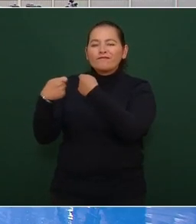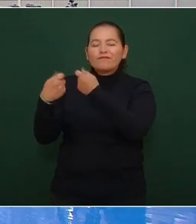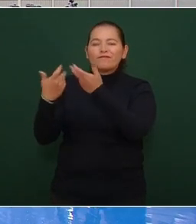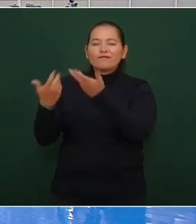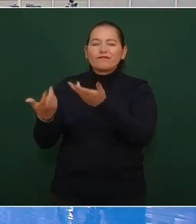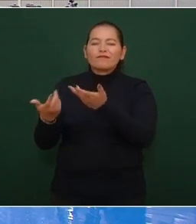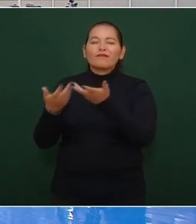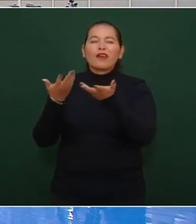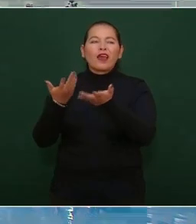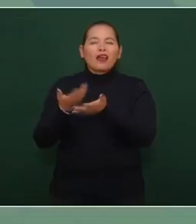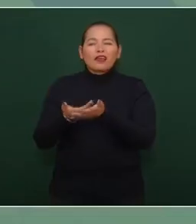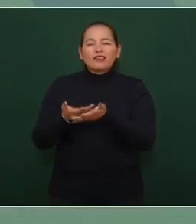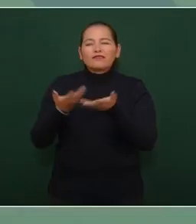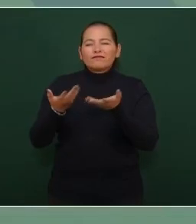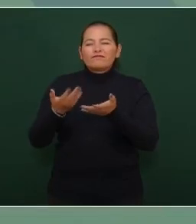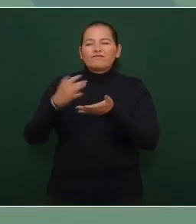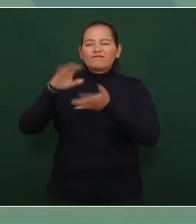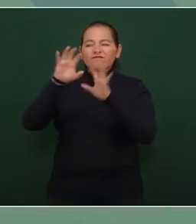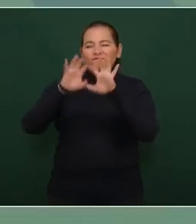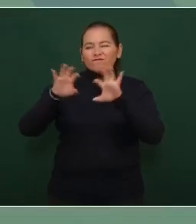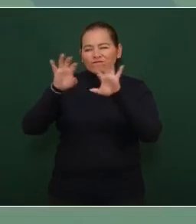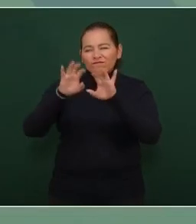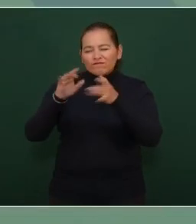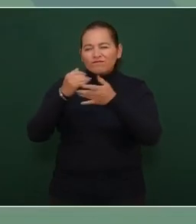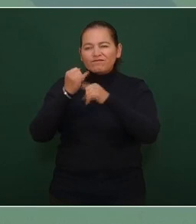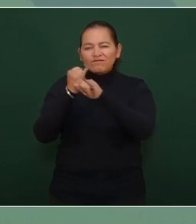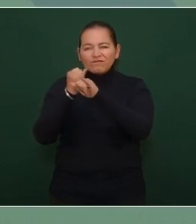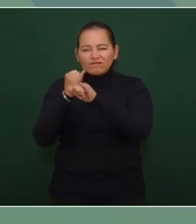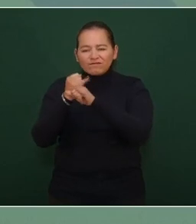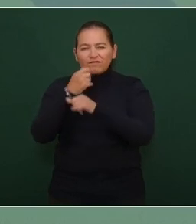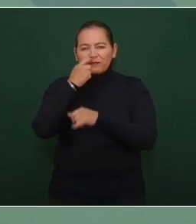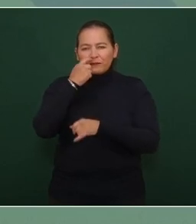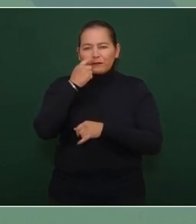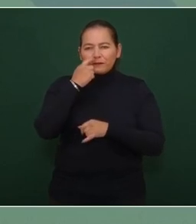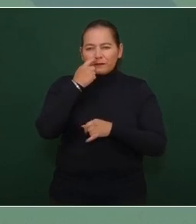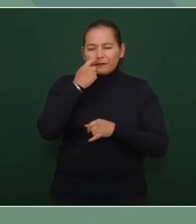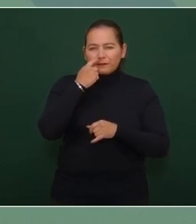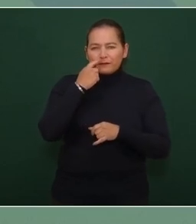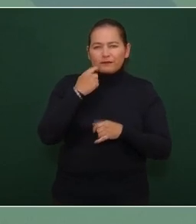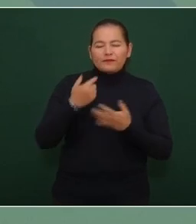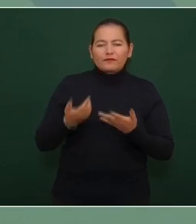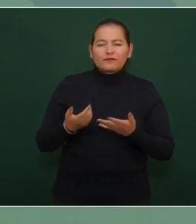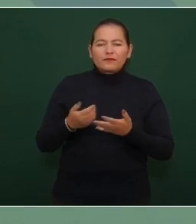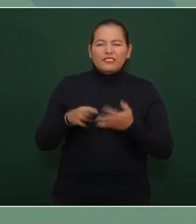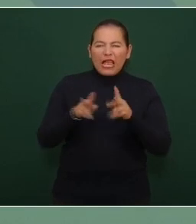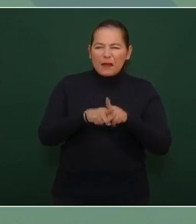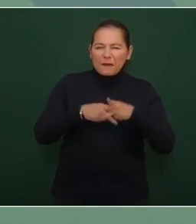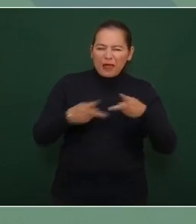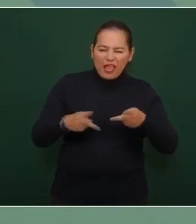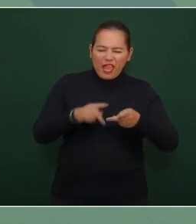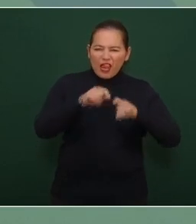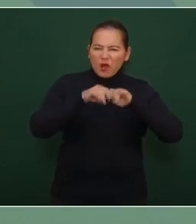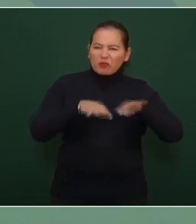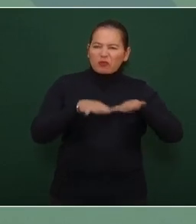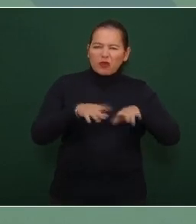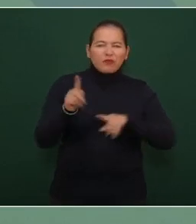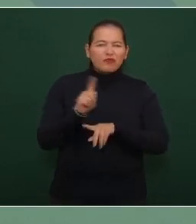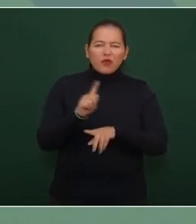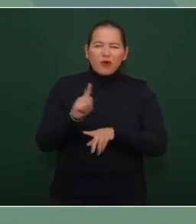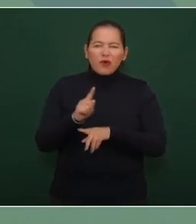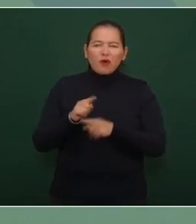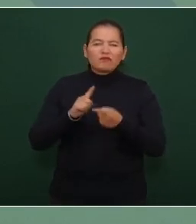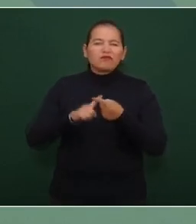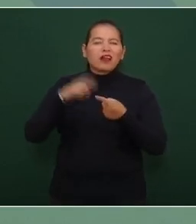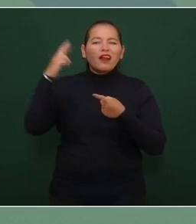electrónicos ya no con la prensa escrita sino con la